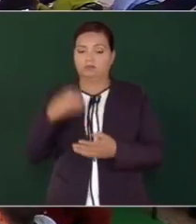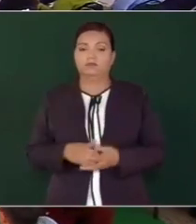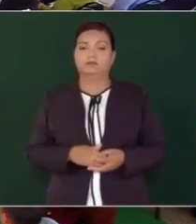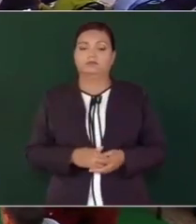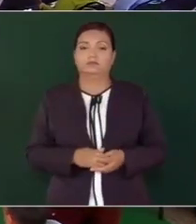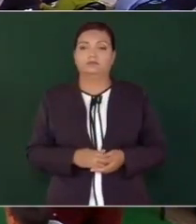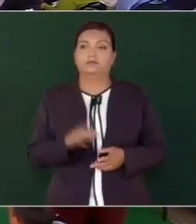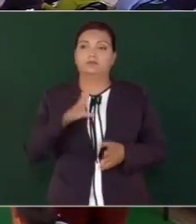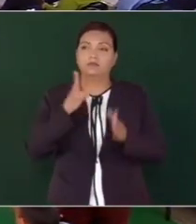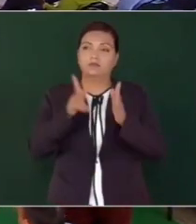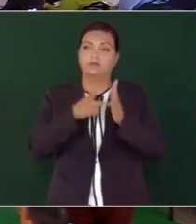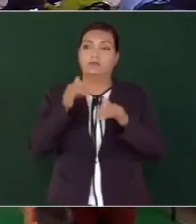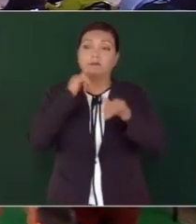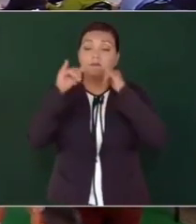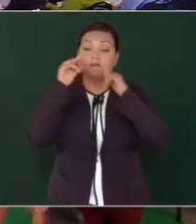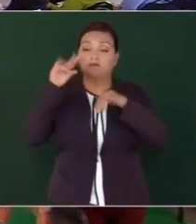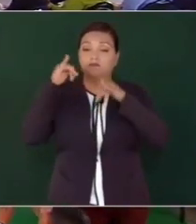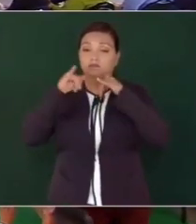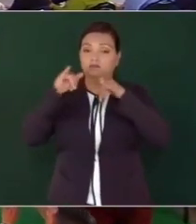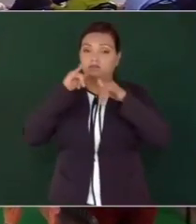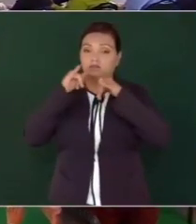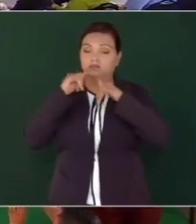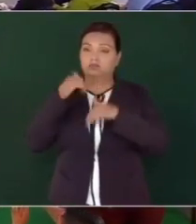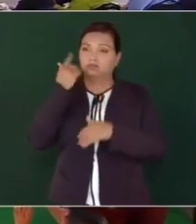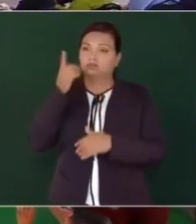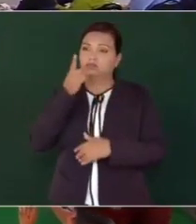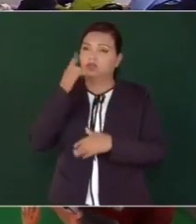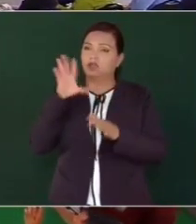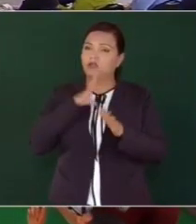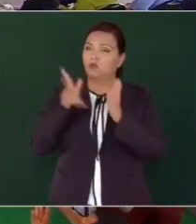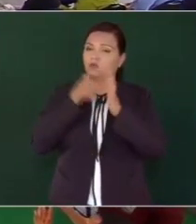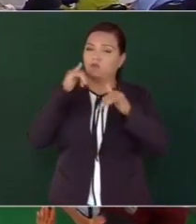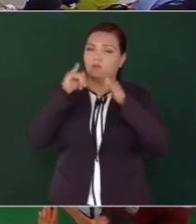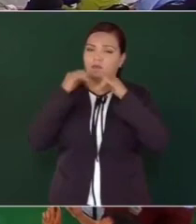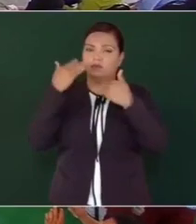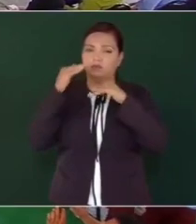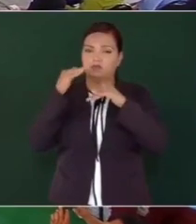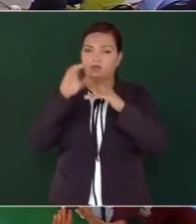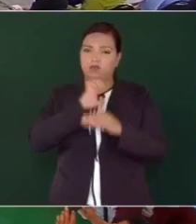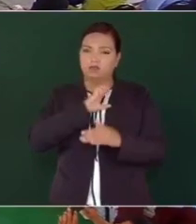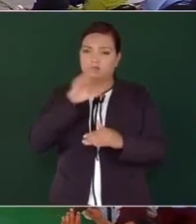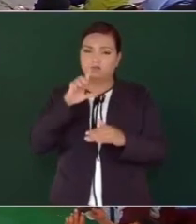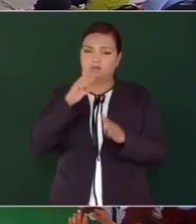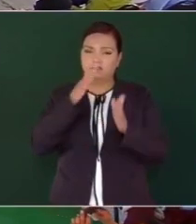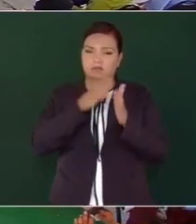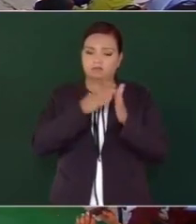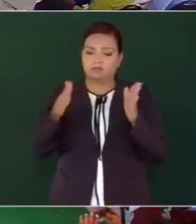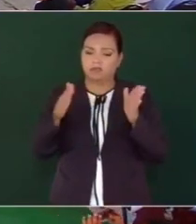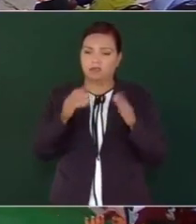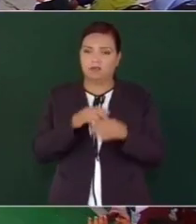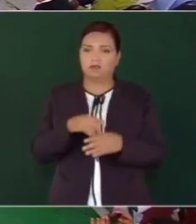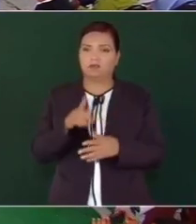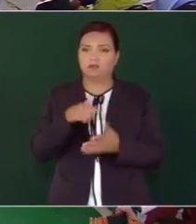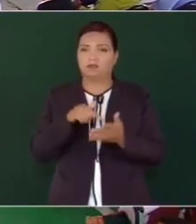Hay otro sobre el tramo en particular. Sí.